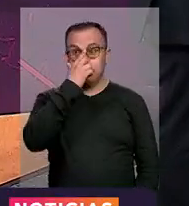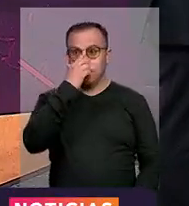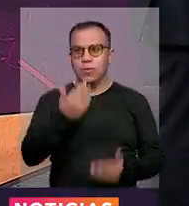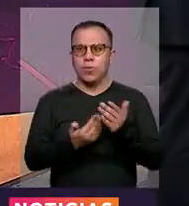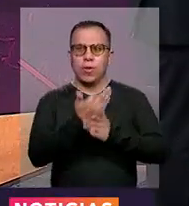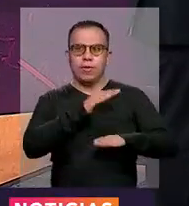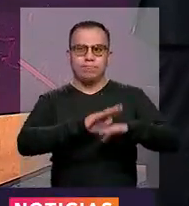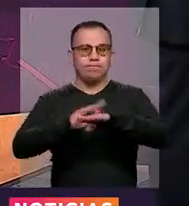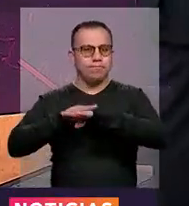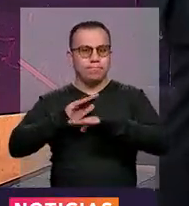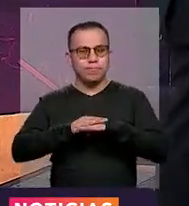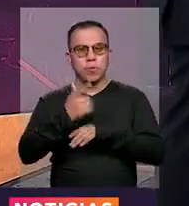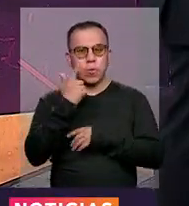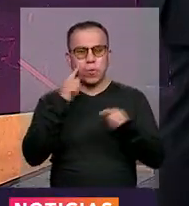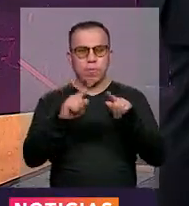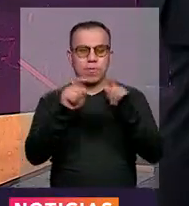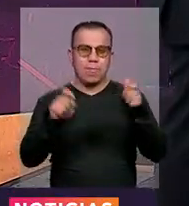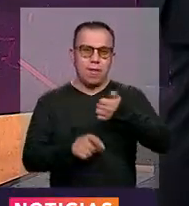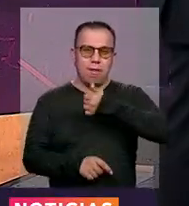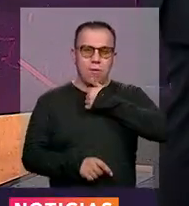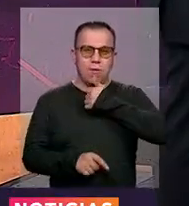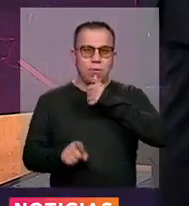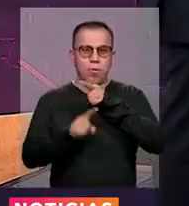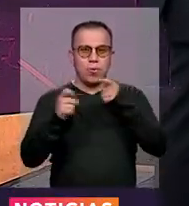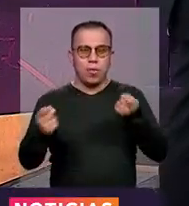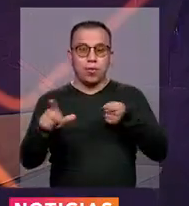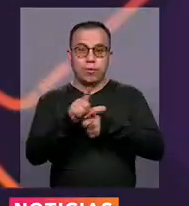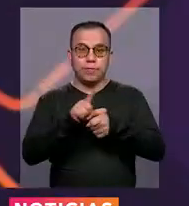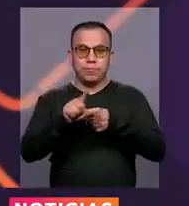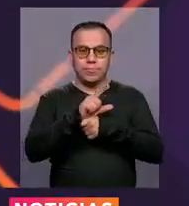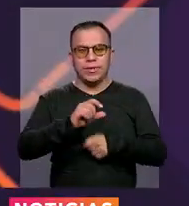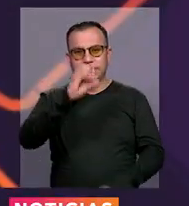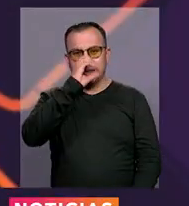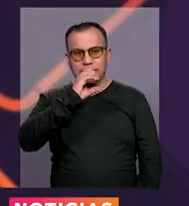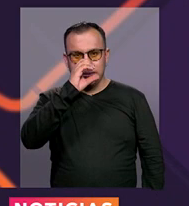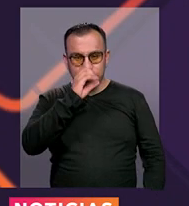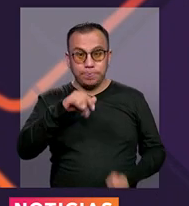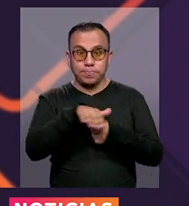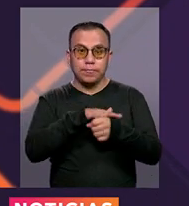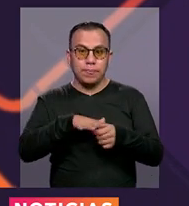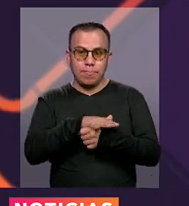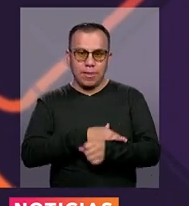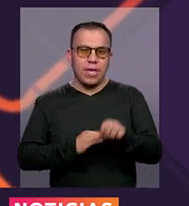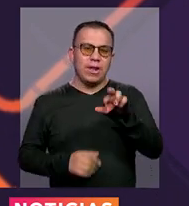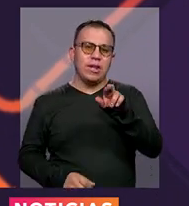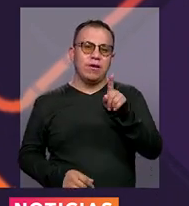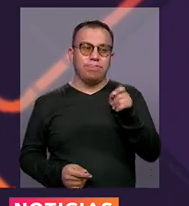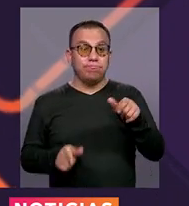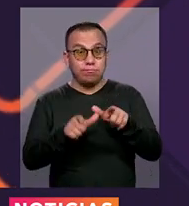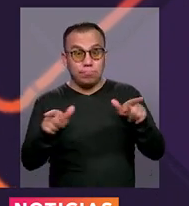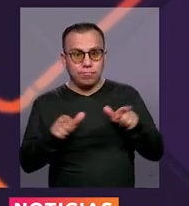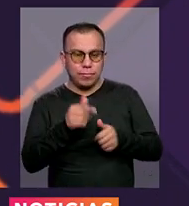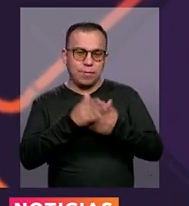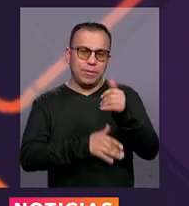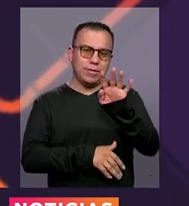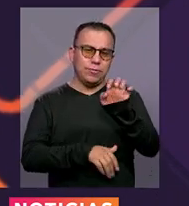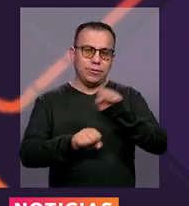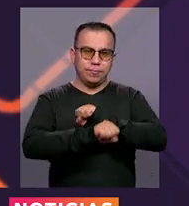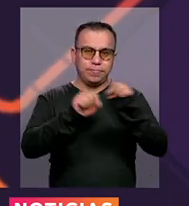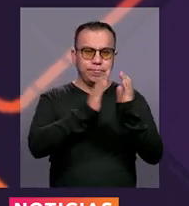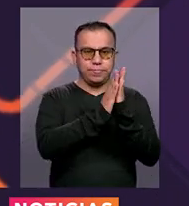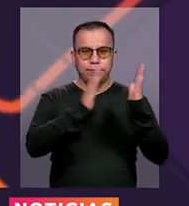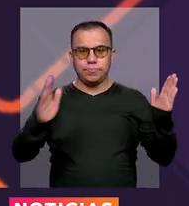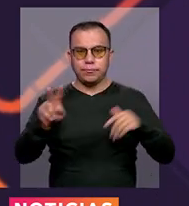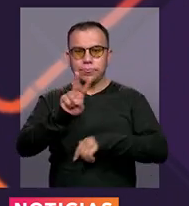advertencia que hace la empresa de acueducto y alcantarillado. Corresponde a la localidad Chapinero, en el barrio El Refugio. Será desde las 9 de la mañana durante